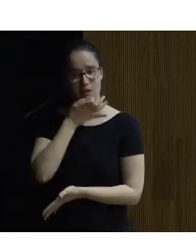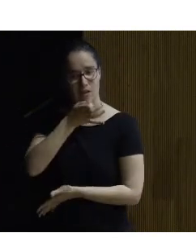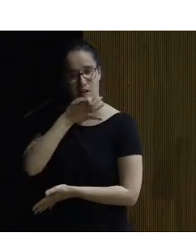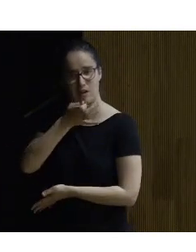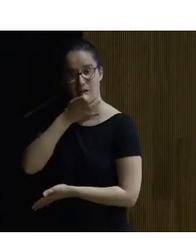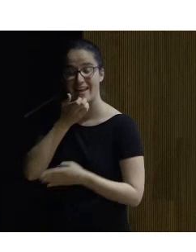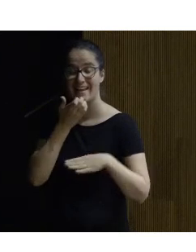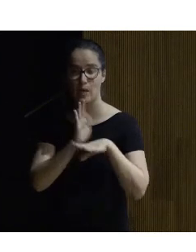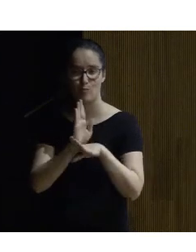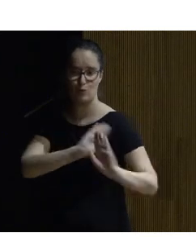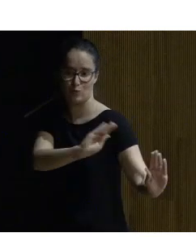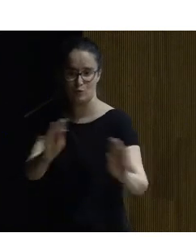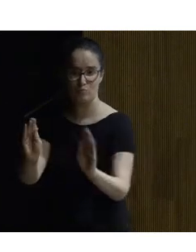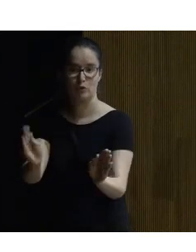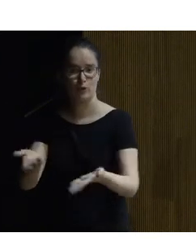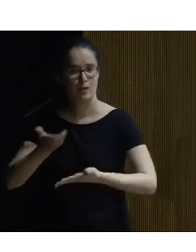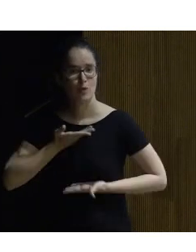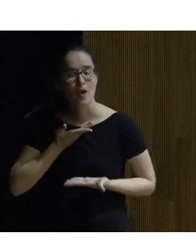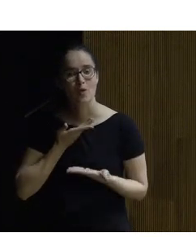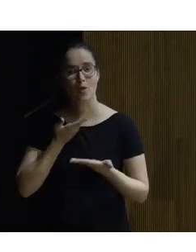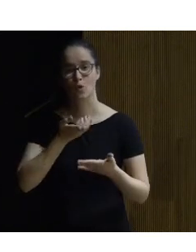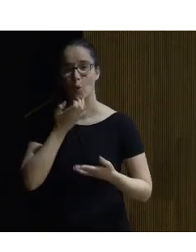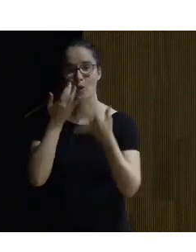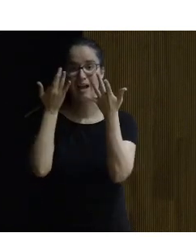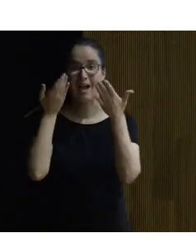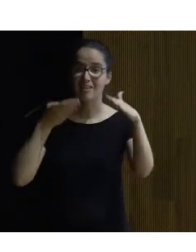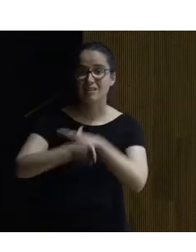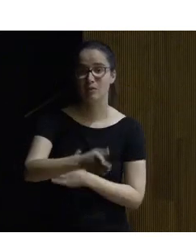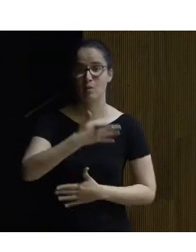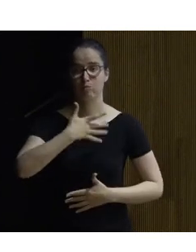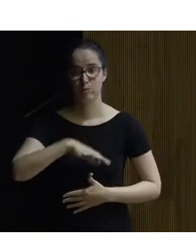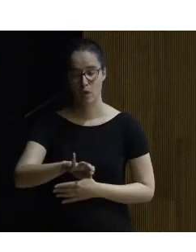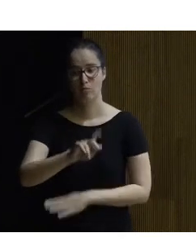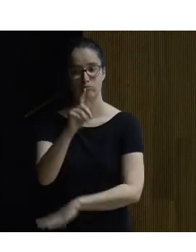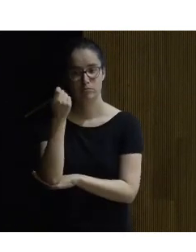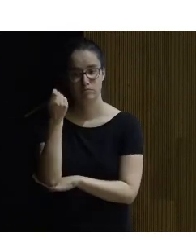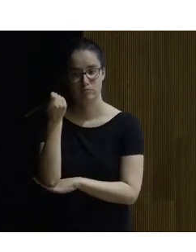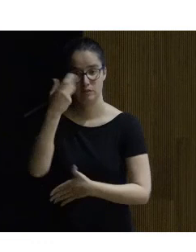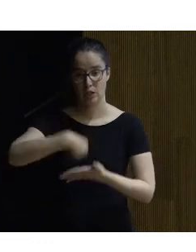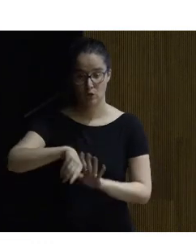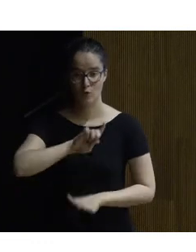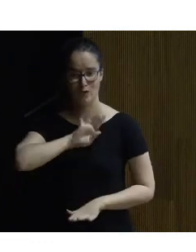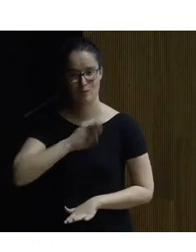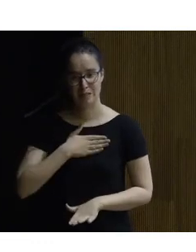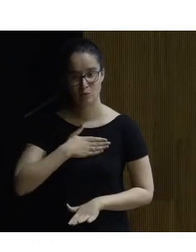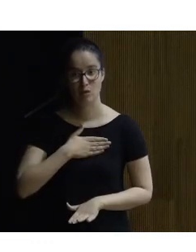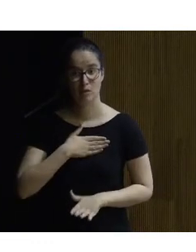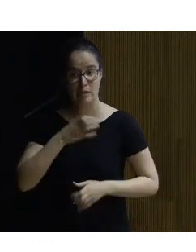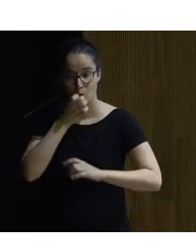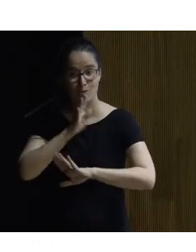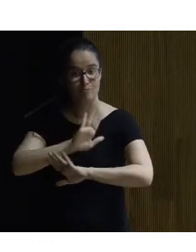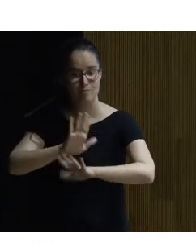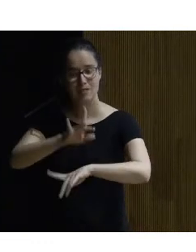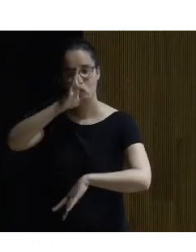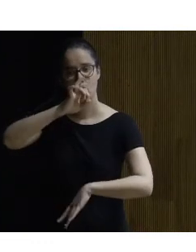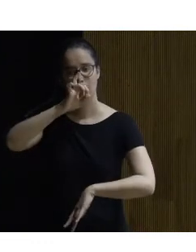ejemplos que nos han ilustrado de cómo la accesibilidad pues se puede llegar a conseguir dentro de nuestro patrimonio y bueno simplemente